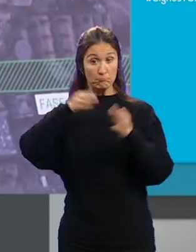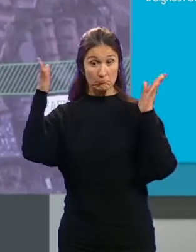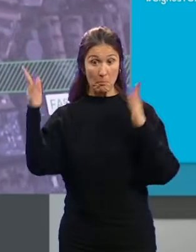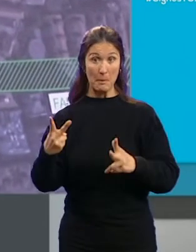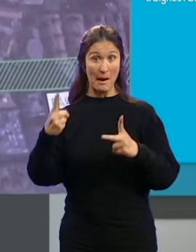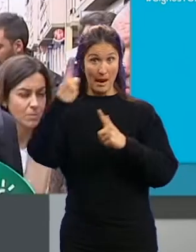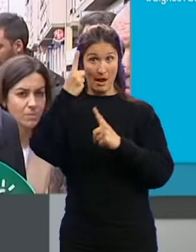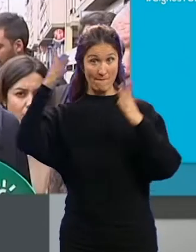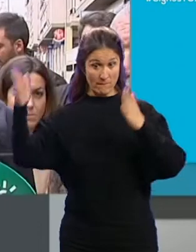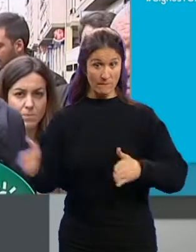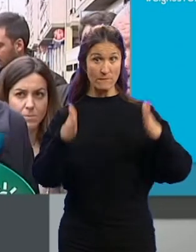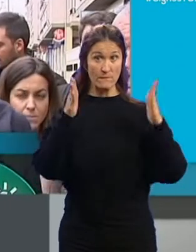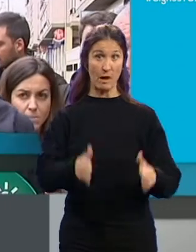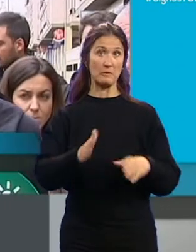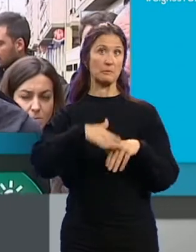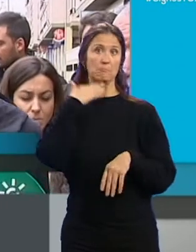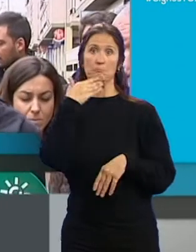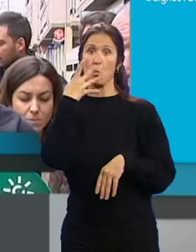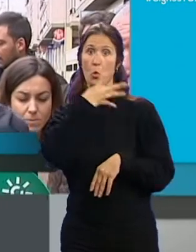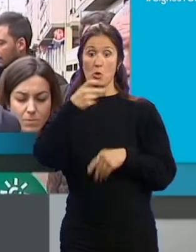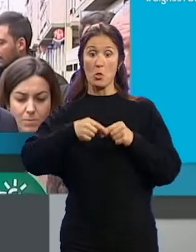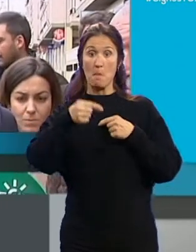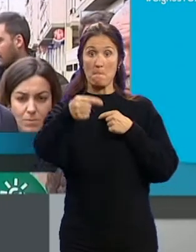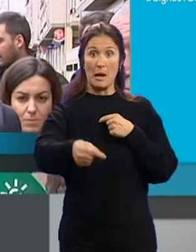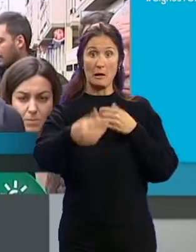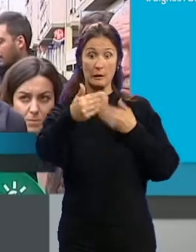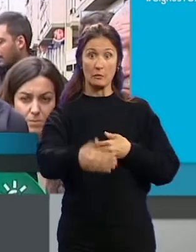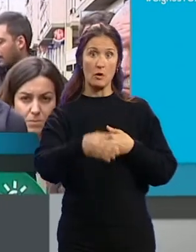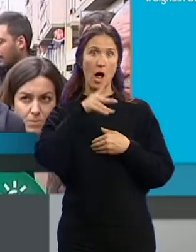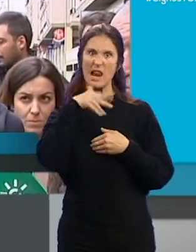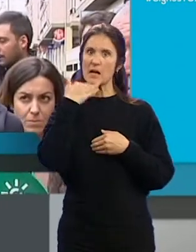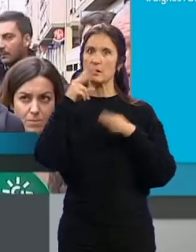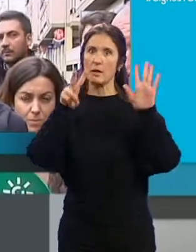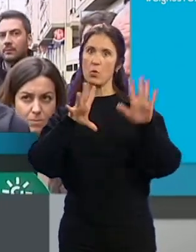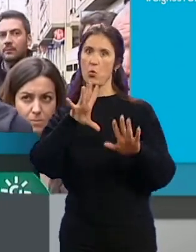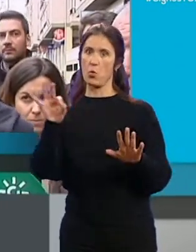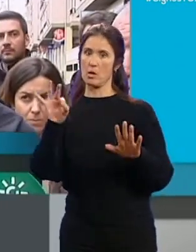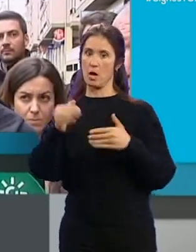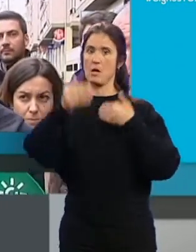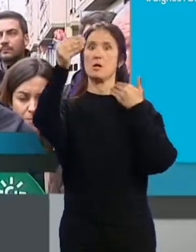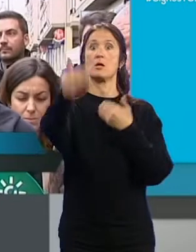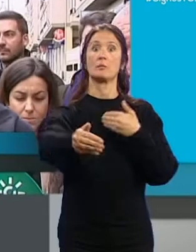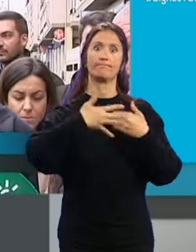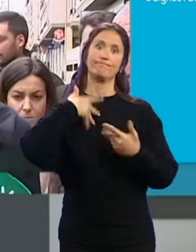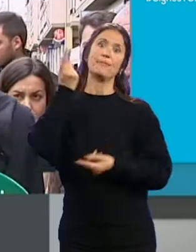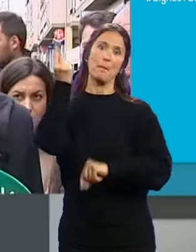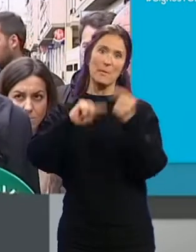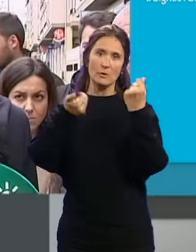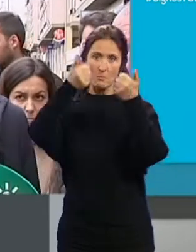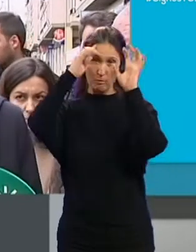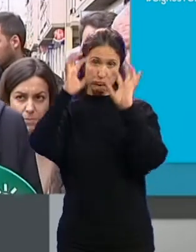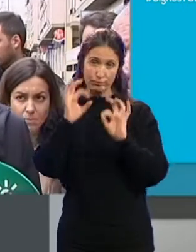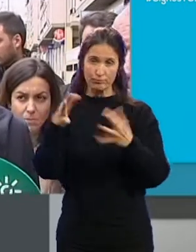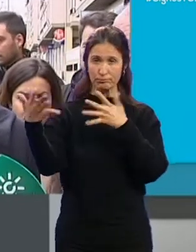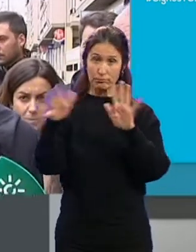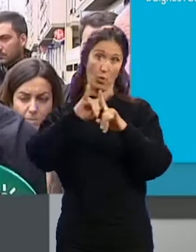primera fase no llegaba a los 400 metros... ...este es que prácticamente nos estamos yendo a los 750. Por tanto el presupuesto más concreto que puede estar